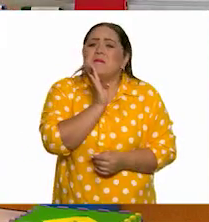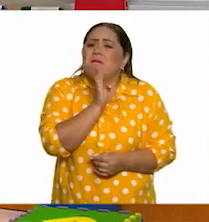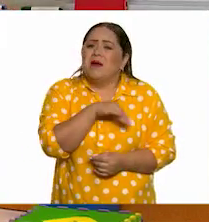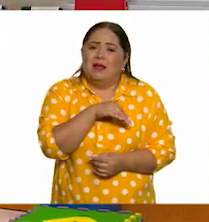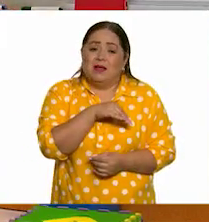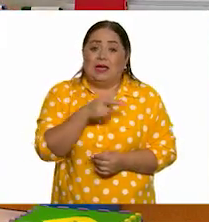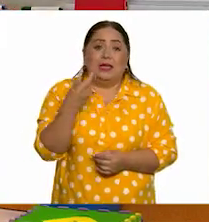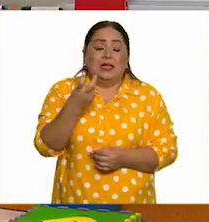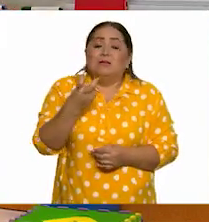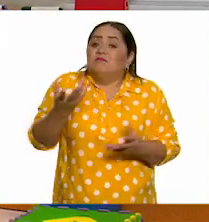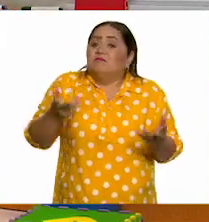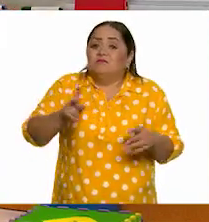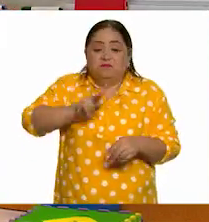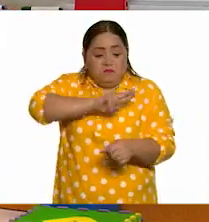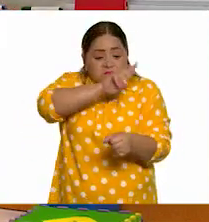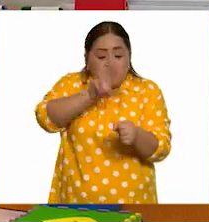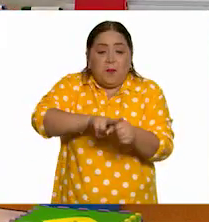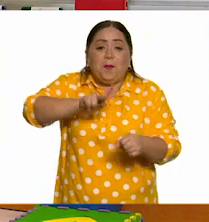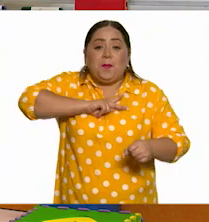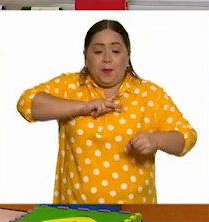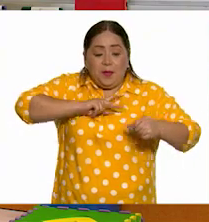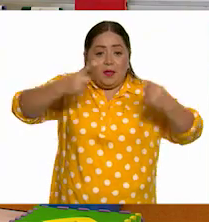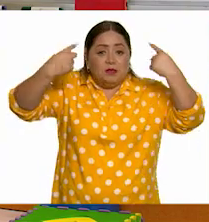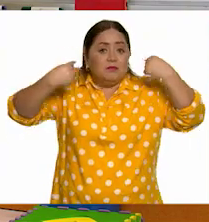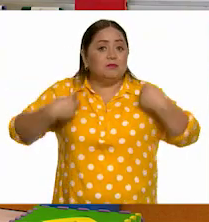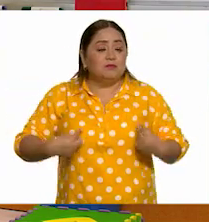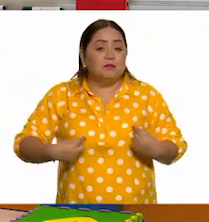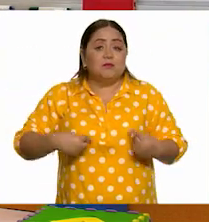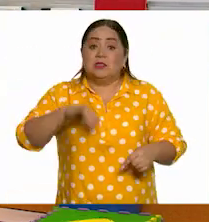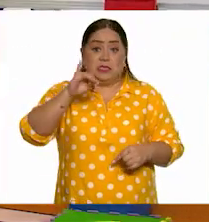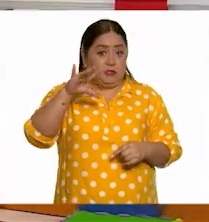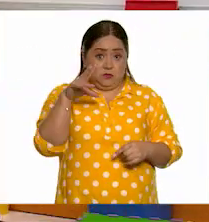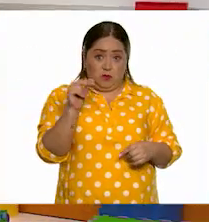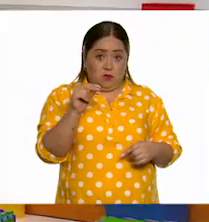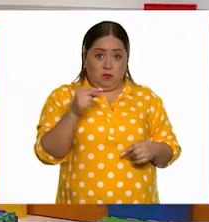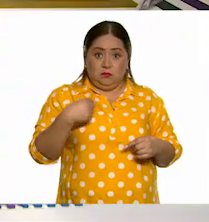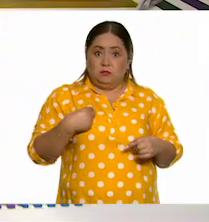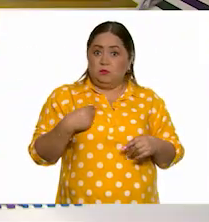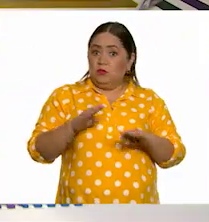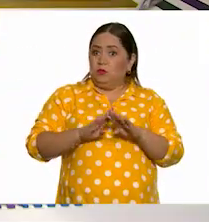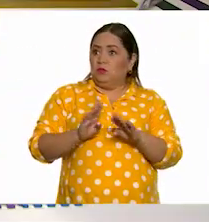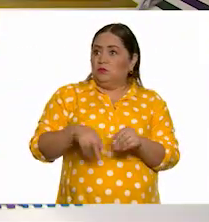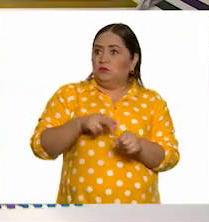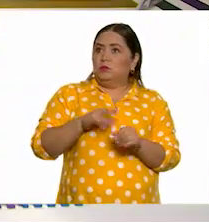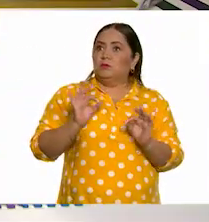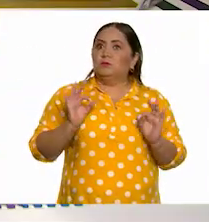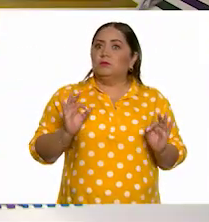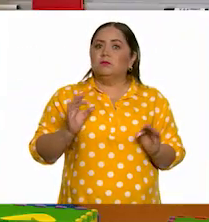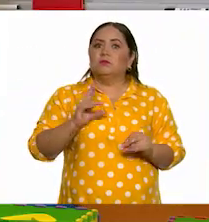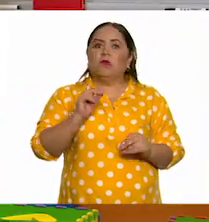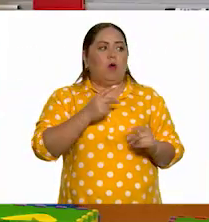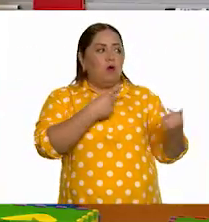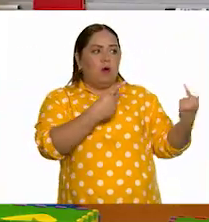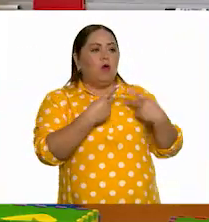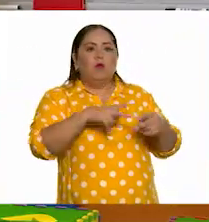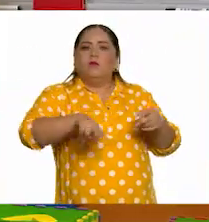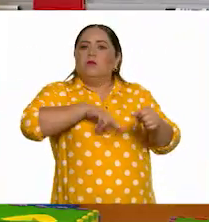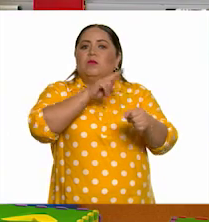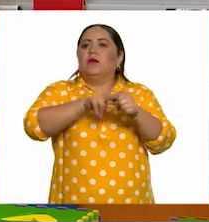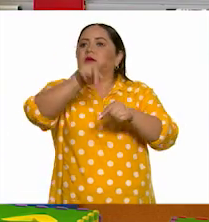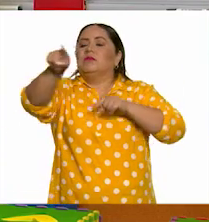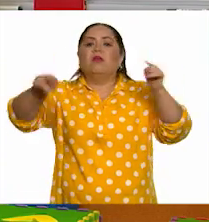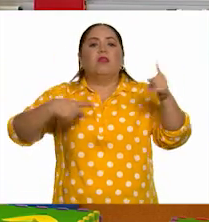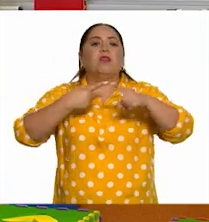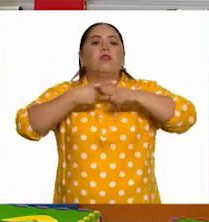niñas, es nuestra personalidad, porque si no, no fuéramos Pilar, o no fuéramos Gabriela, o no fuéramos Eduardo,